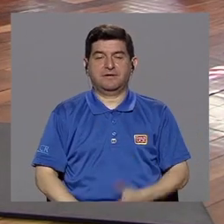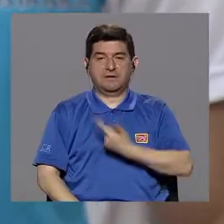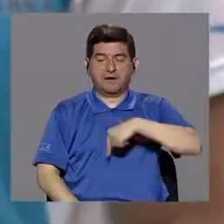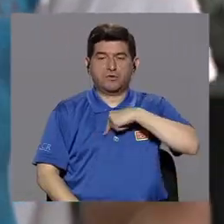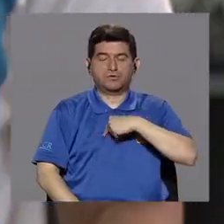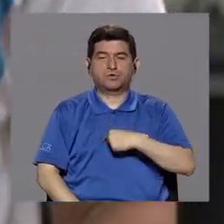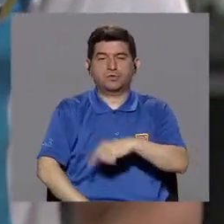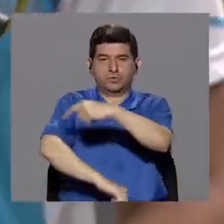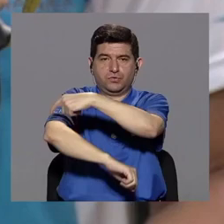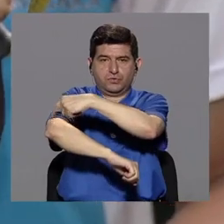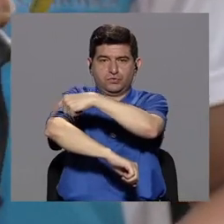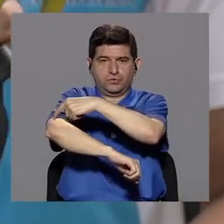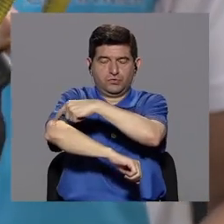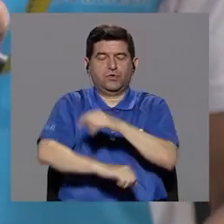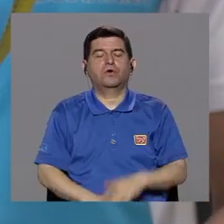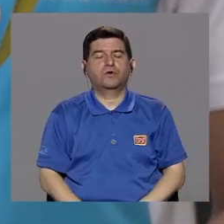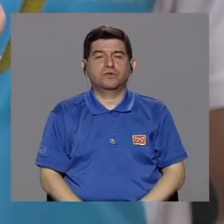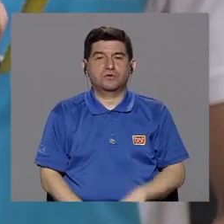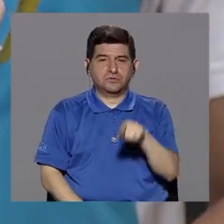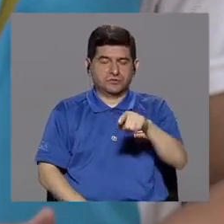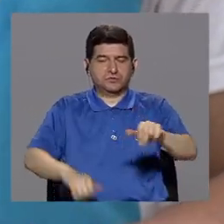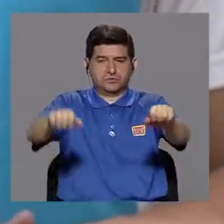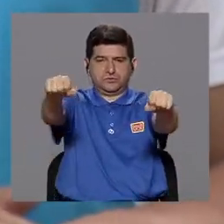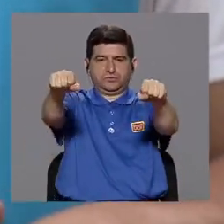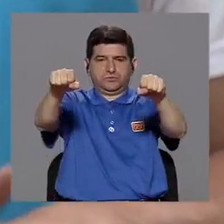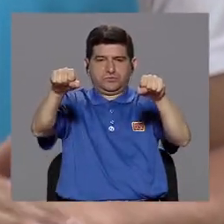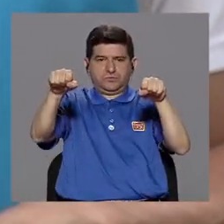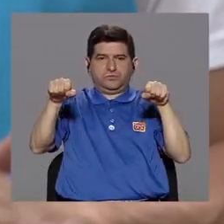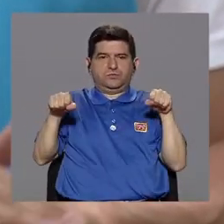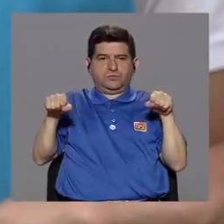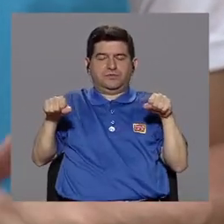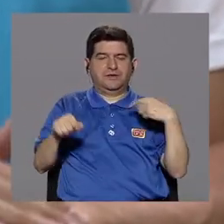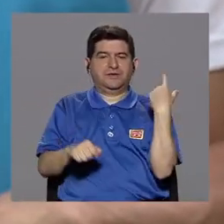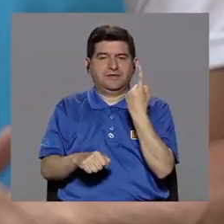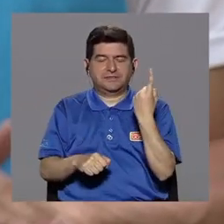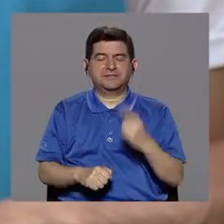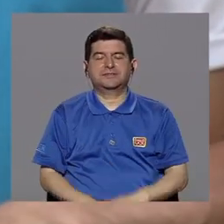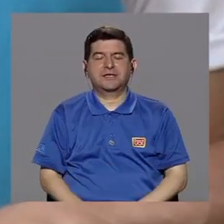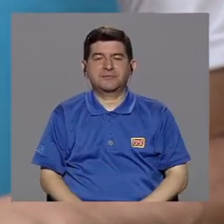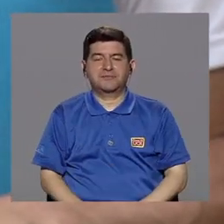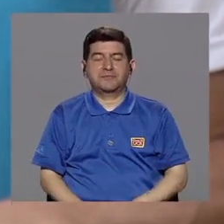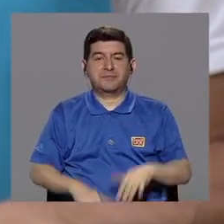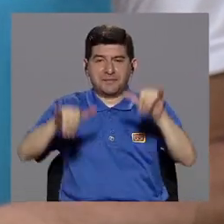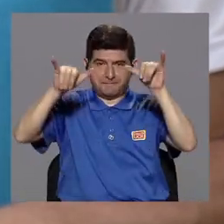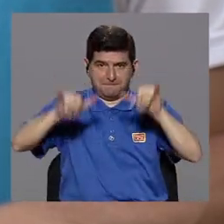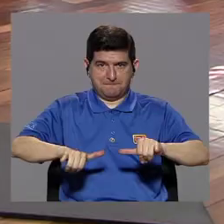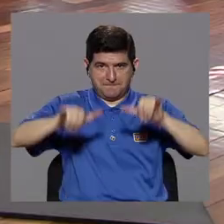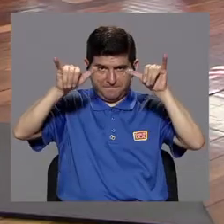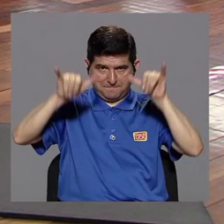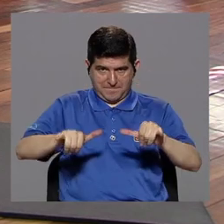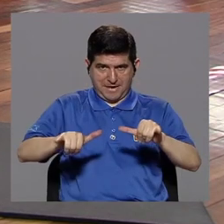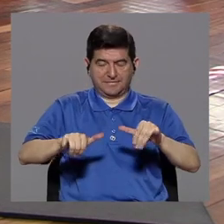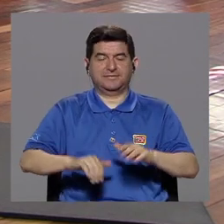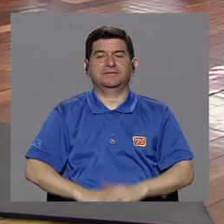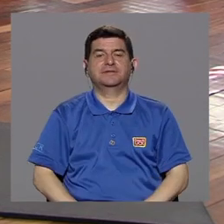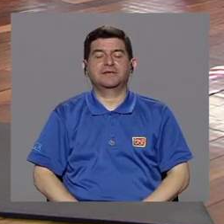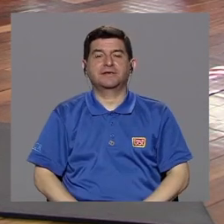siempre nuestros codos cerrados. Al ir hacia atrás, siempre vamos a dejar estable